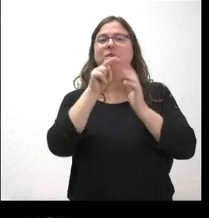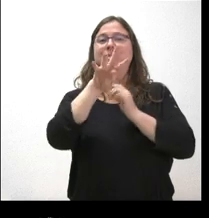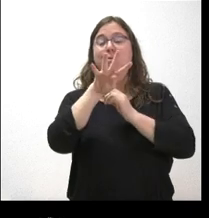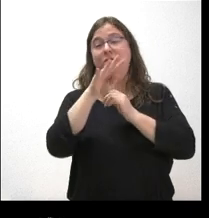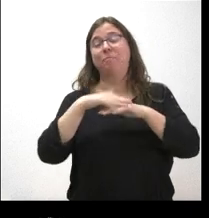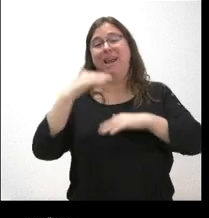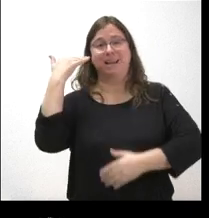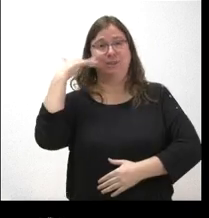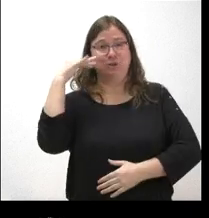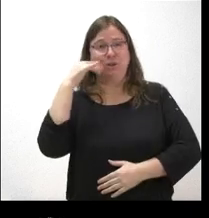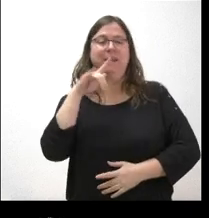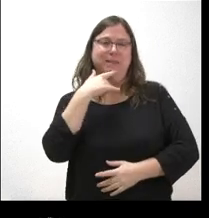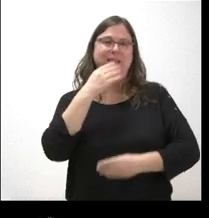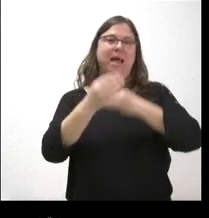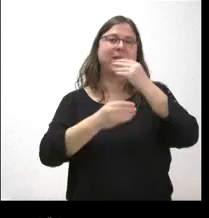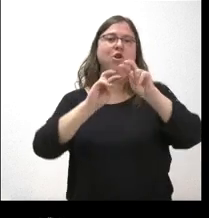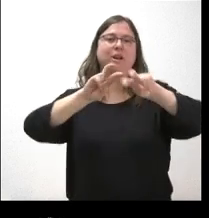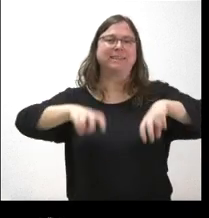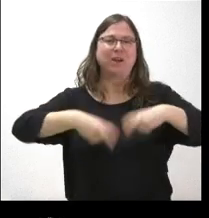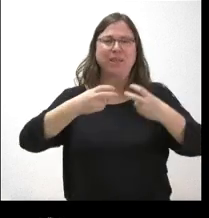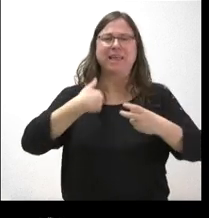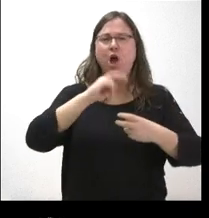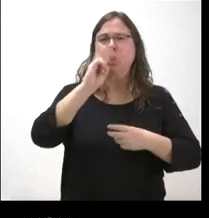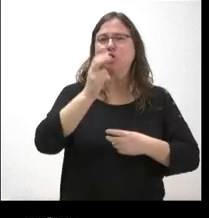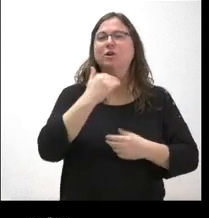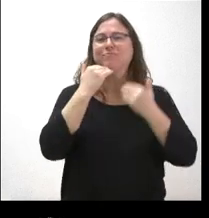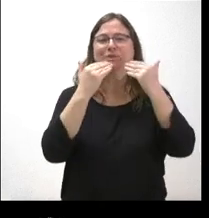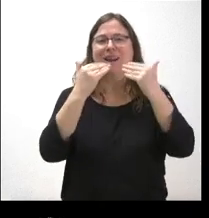del que ha mencionado de la restauración de Atauta Muchas gracias